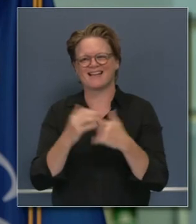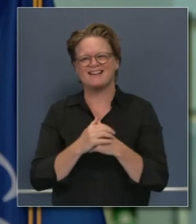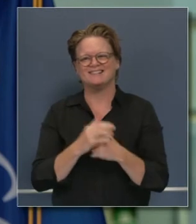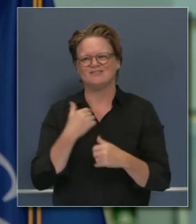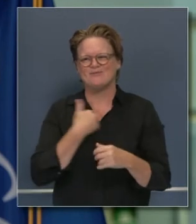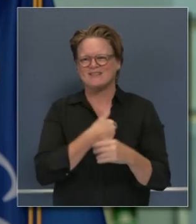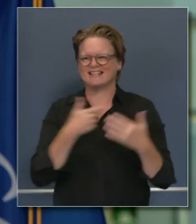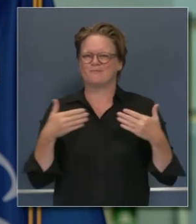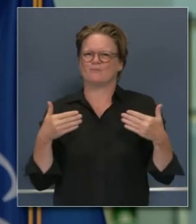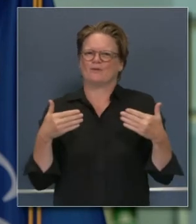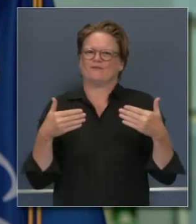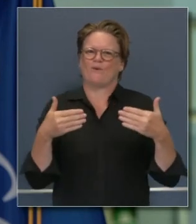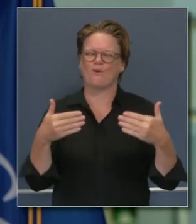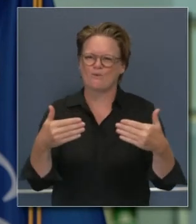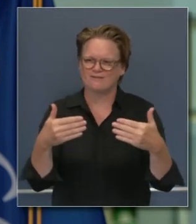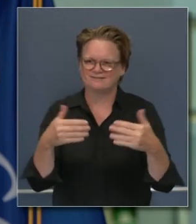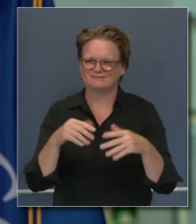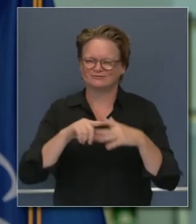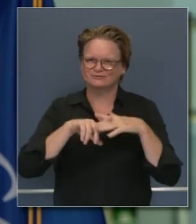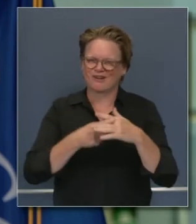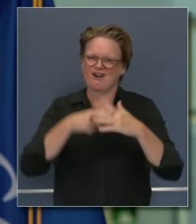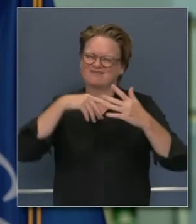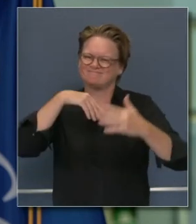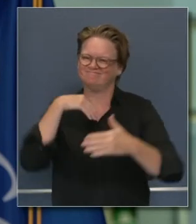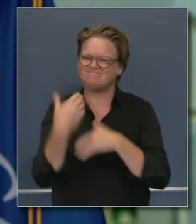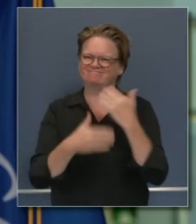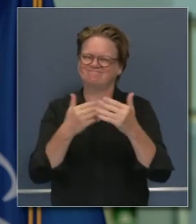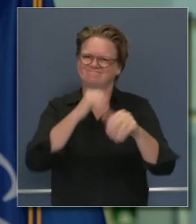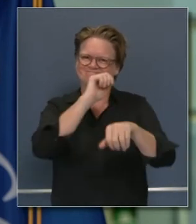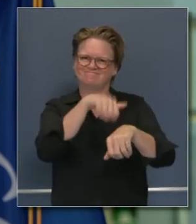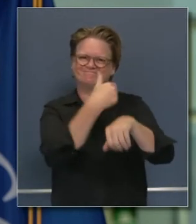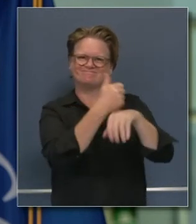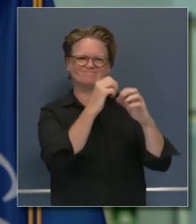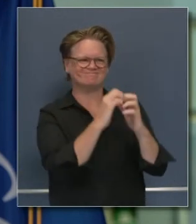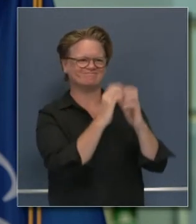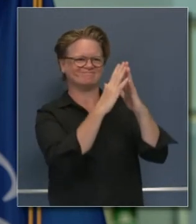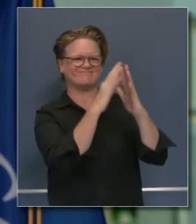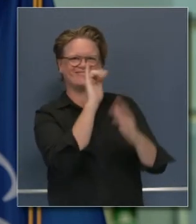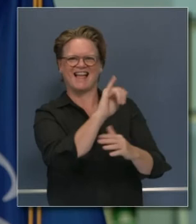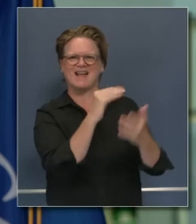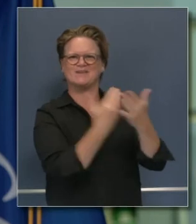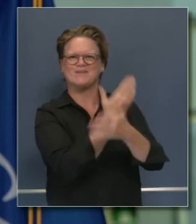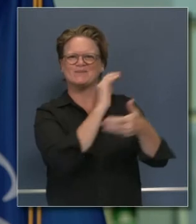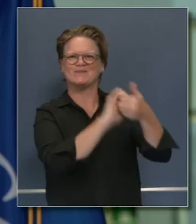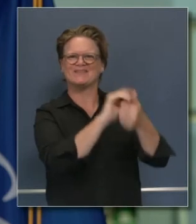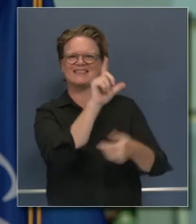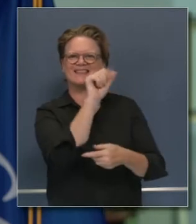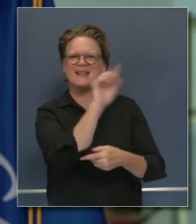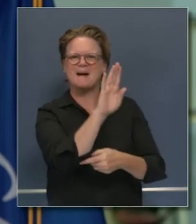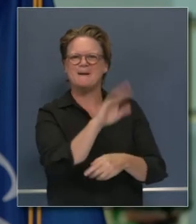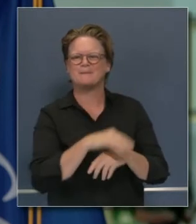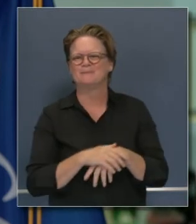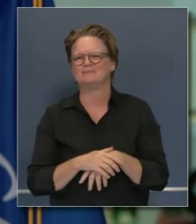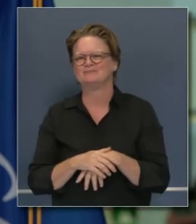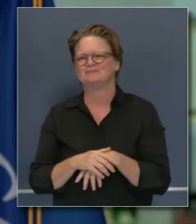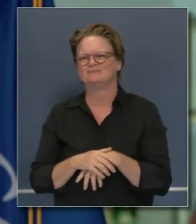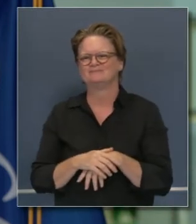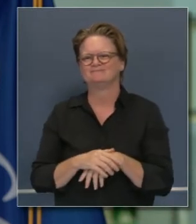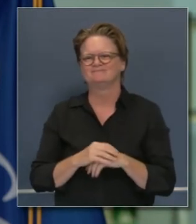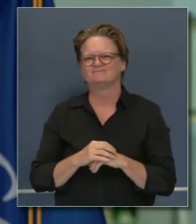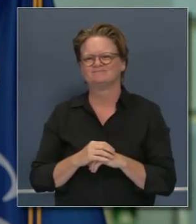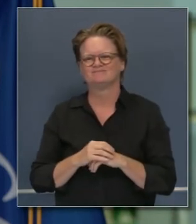para poder avanzar y ciertamente muy agradecidos por el apoyo de miembros clave de la legislatura